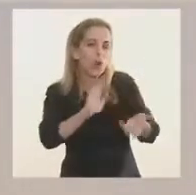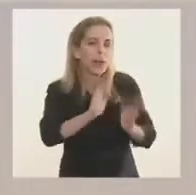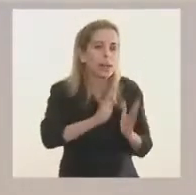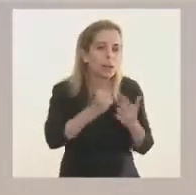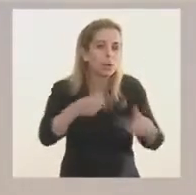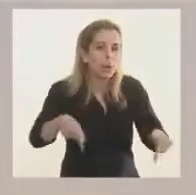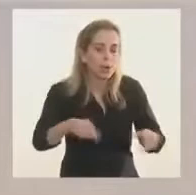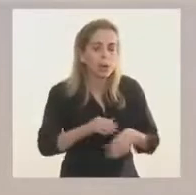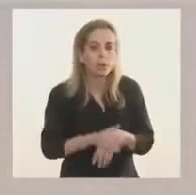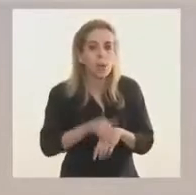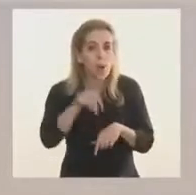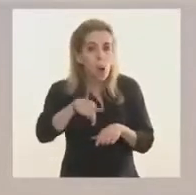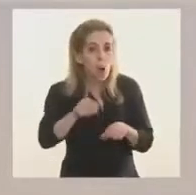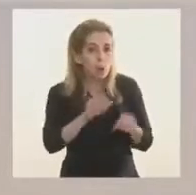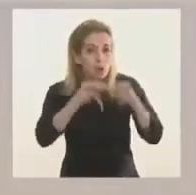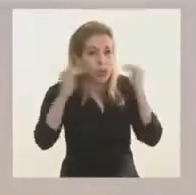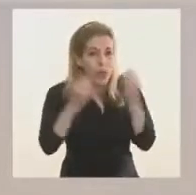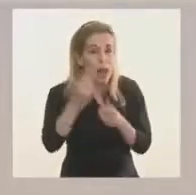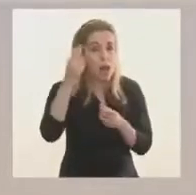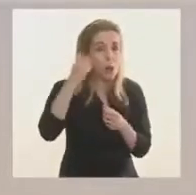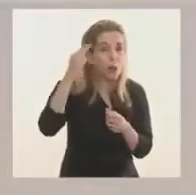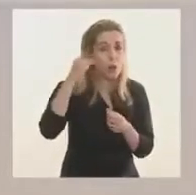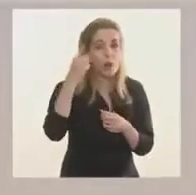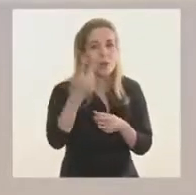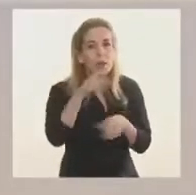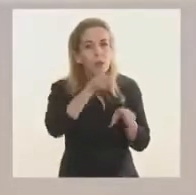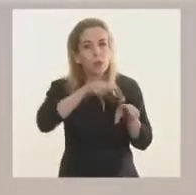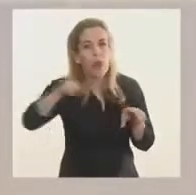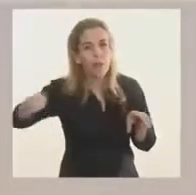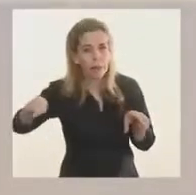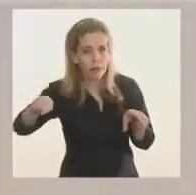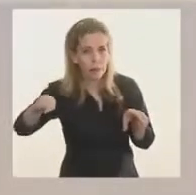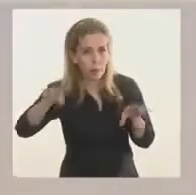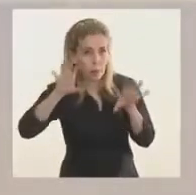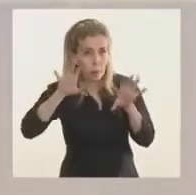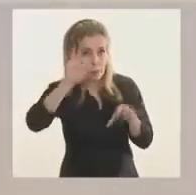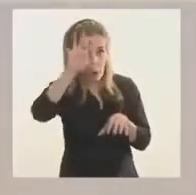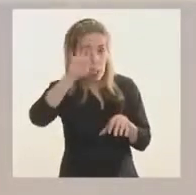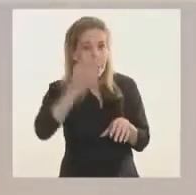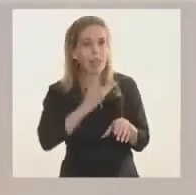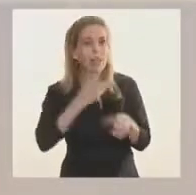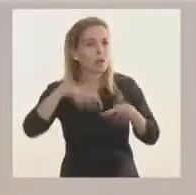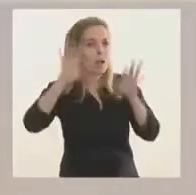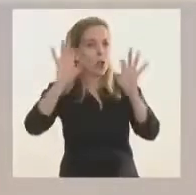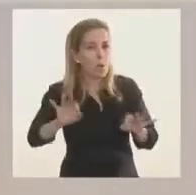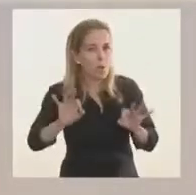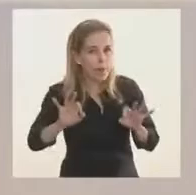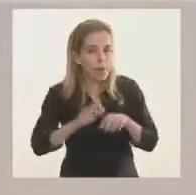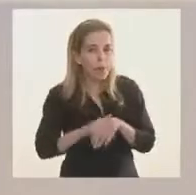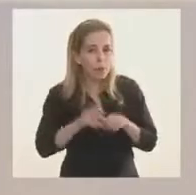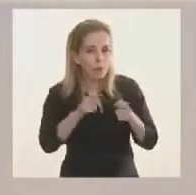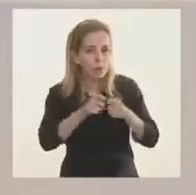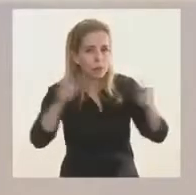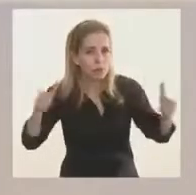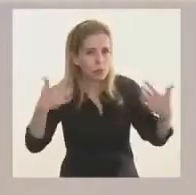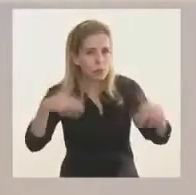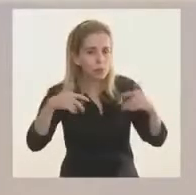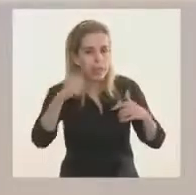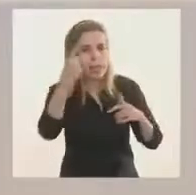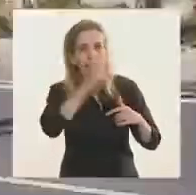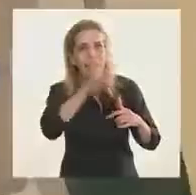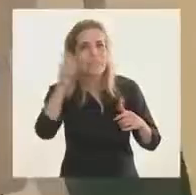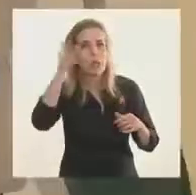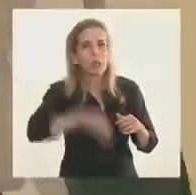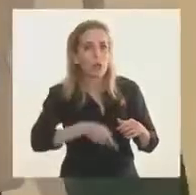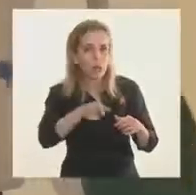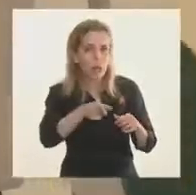Tenemos hoy 992 camas en la provincia de Santa Fe. Pudimos crecer más de un 100% en las